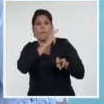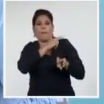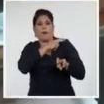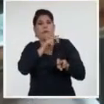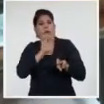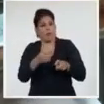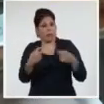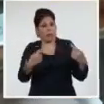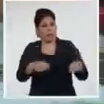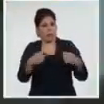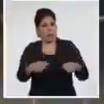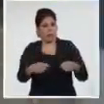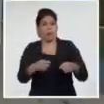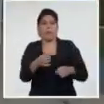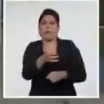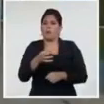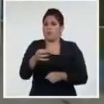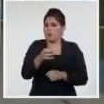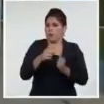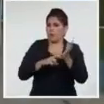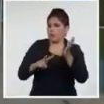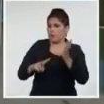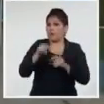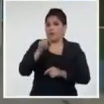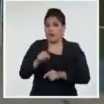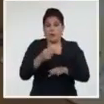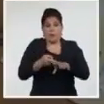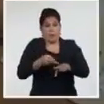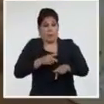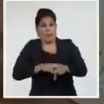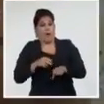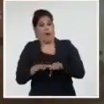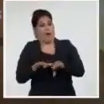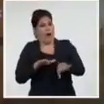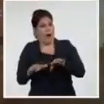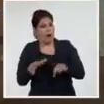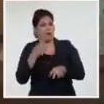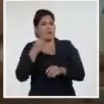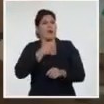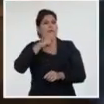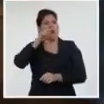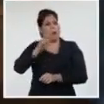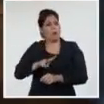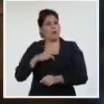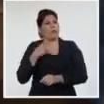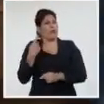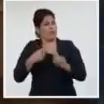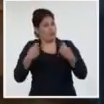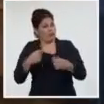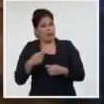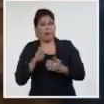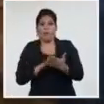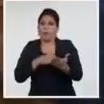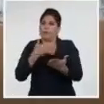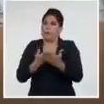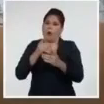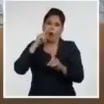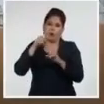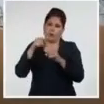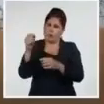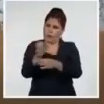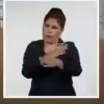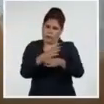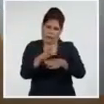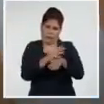una de las estructuras. La capacidad de prever, organizar, evaluar es garantía cuando se proponen objetivos,